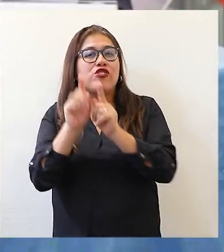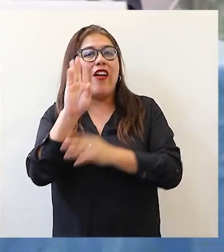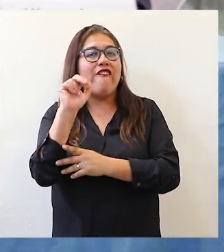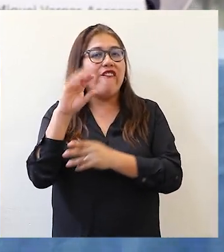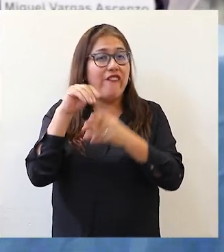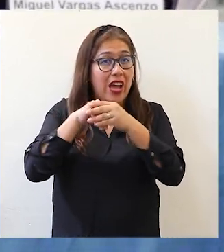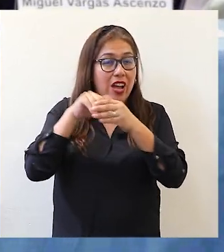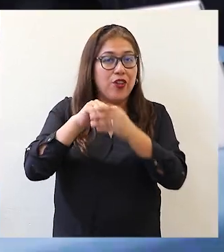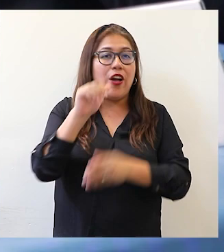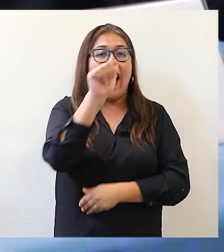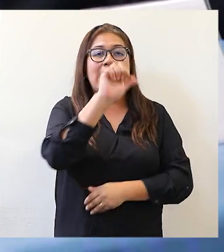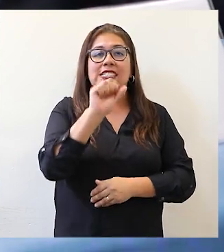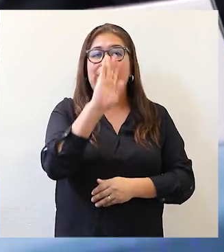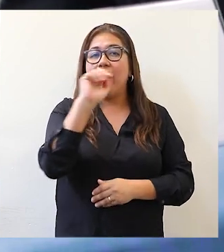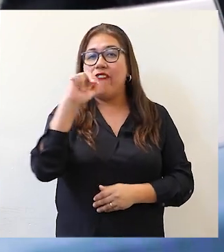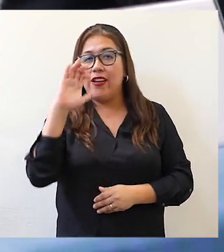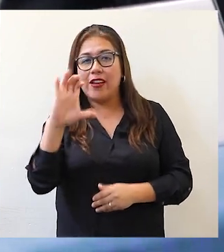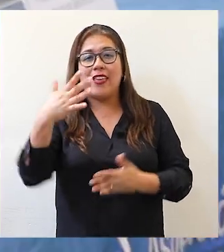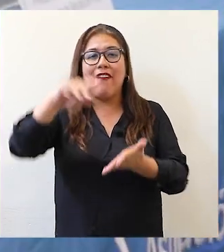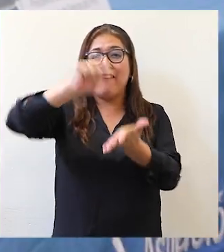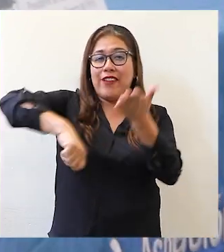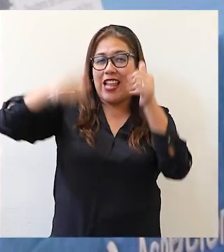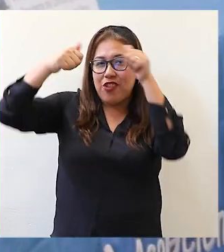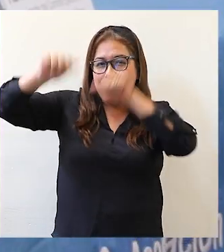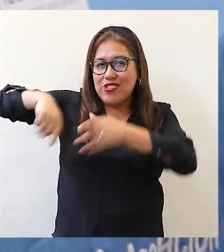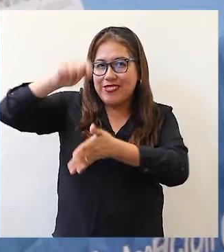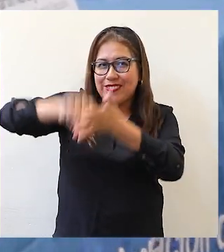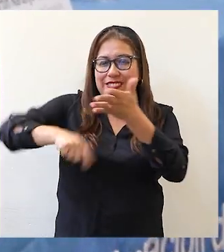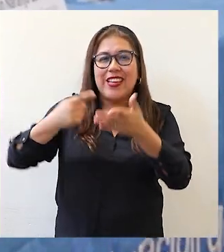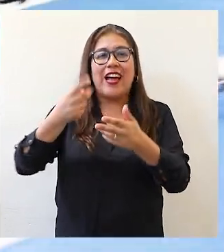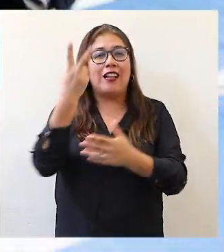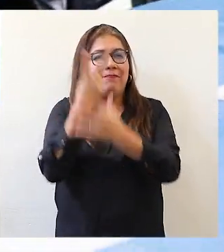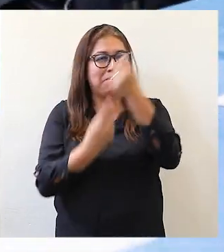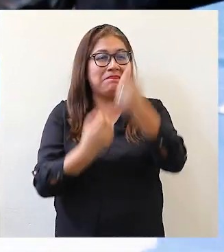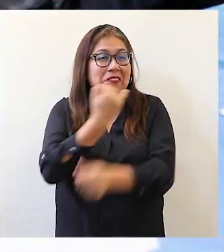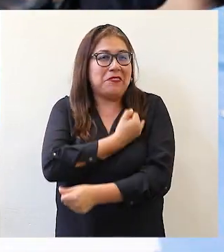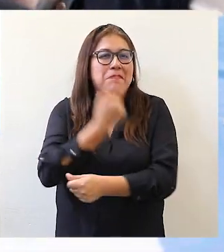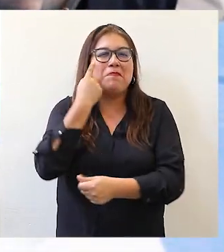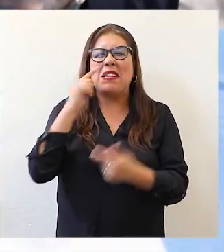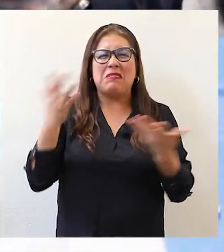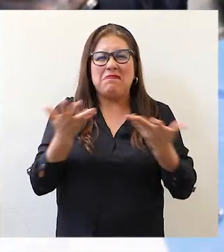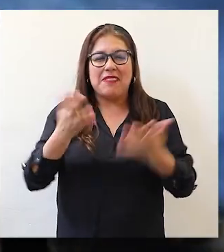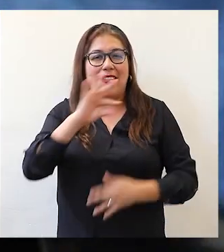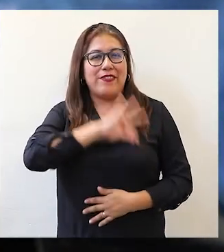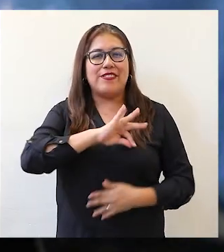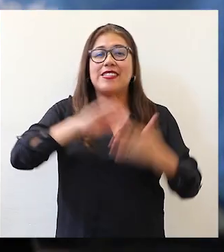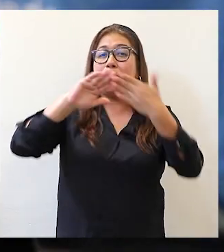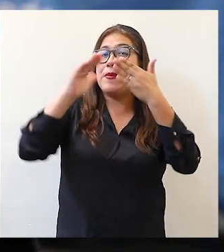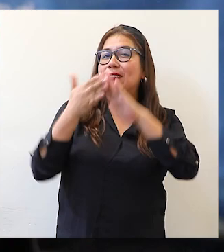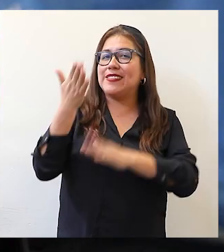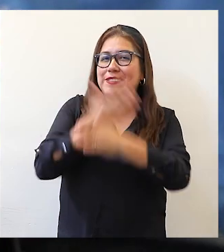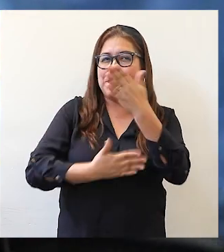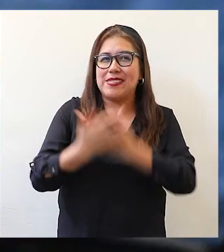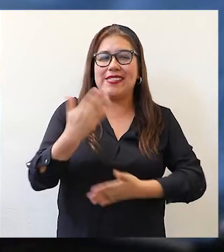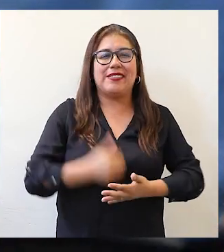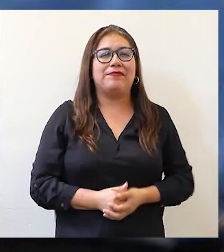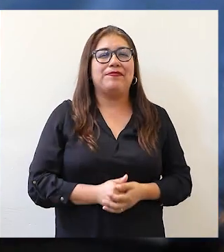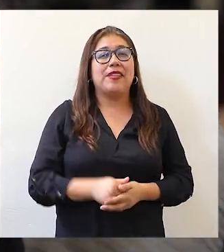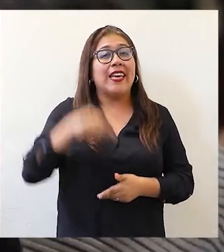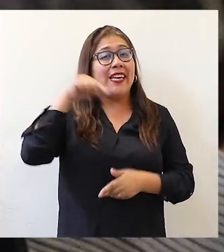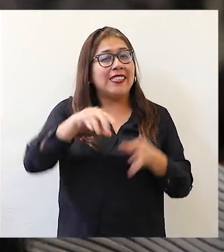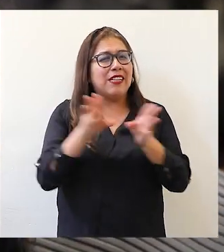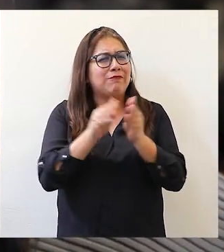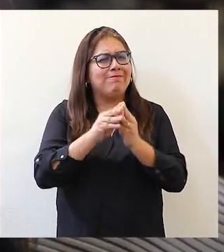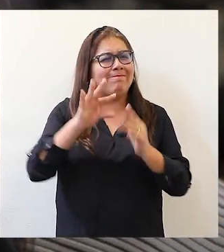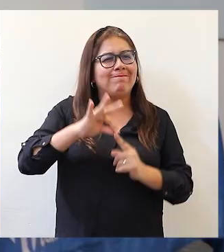Asociación de Bancos del Perú, ASBANK, firmaron un convenio de cooperación interinstitucional en beneficio de la población con discapacidad.